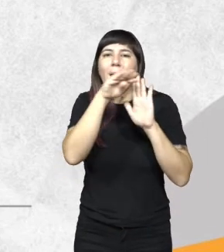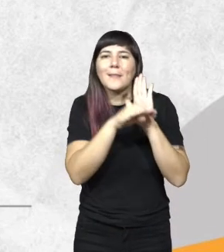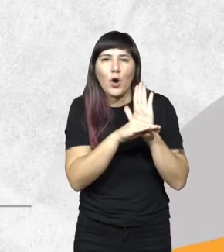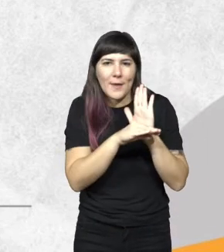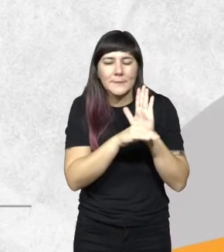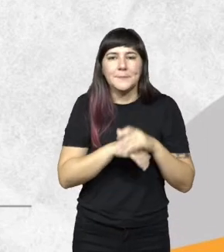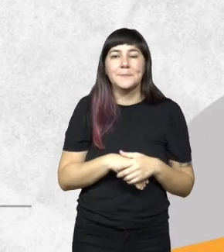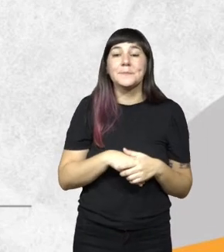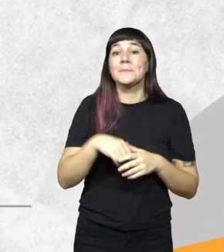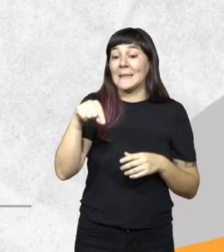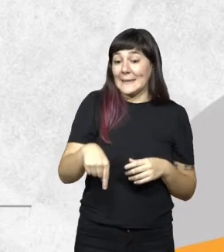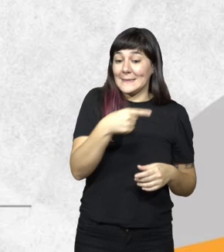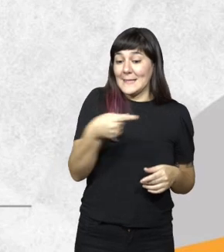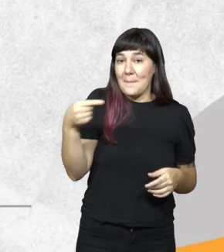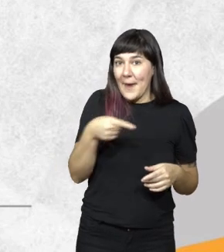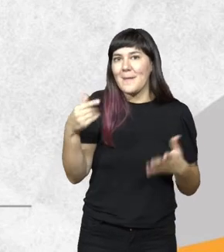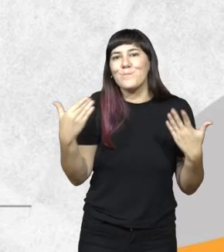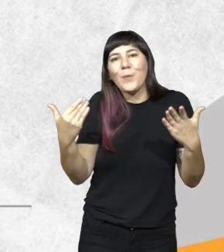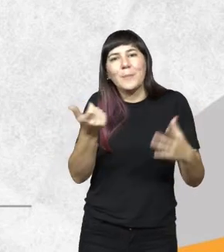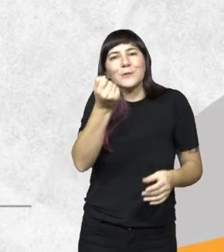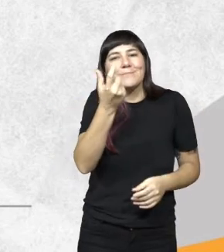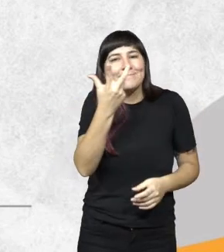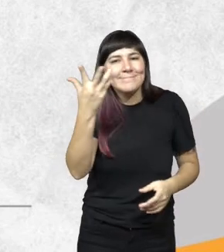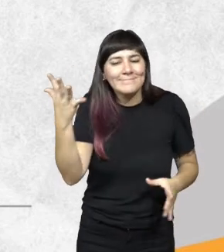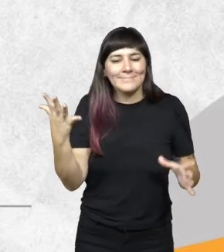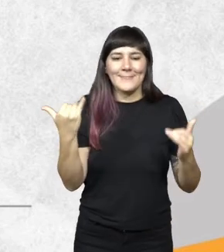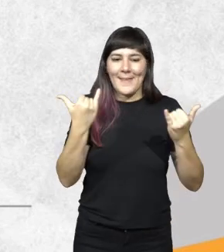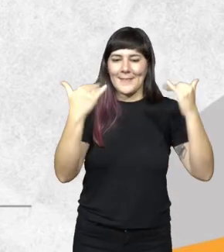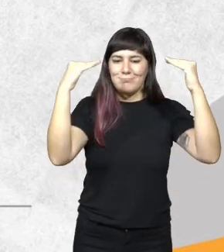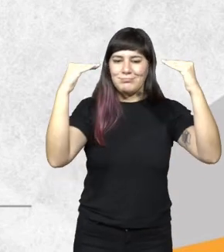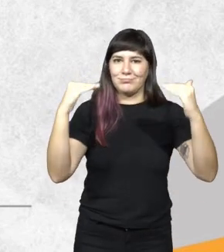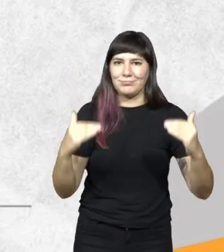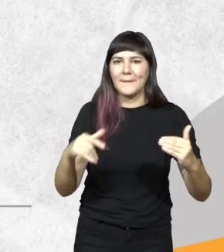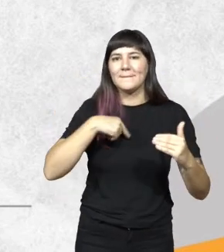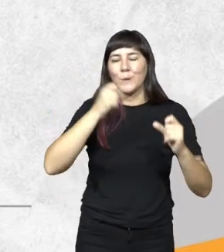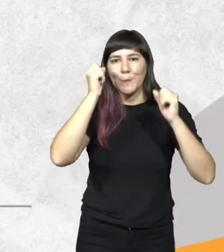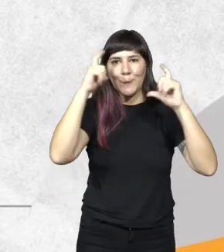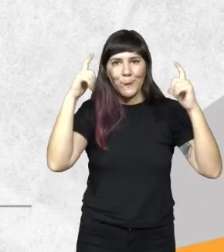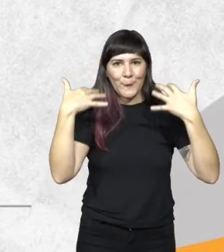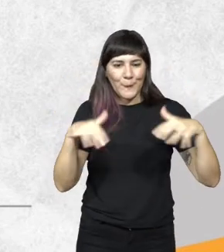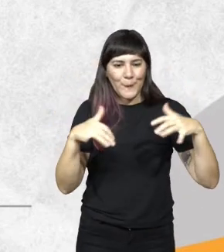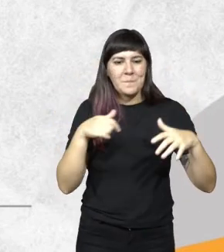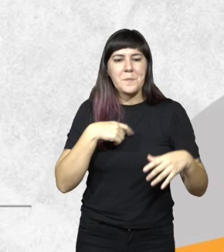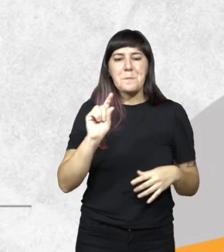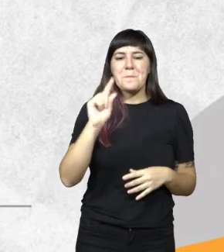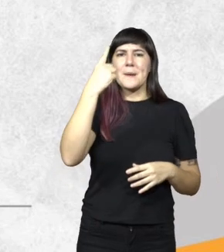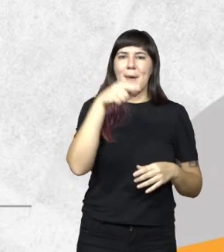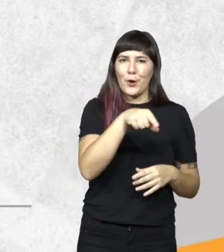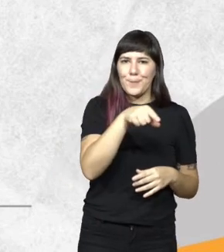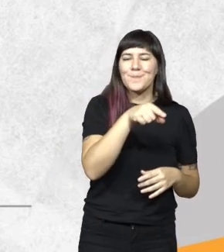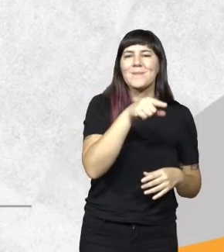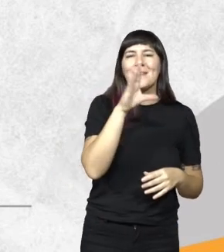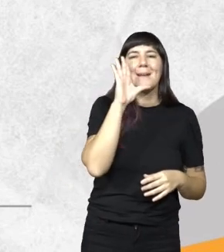Esta semana pudimos hacer el conteo y nos dimos con una sorpresa interesantísima. Primero que nada, la capacidad de